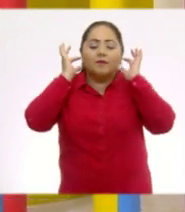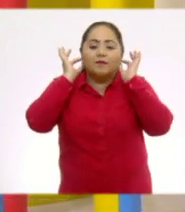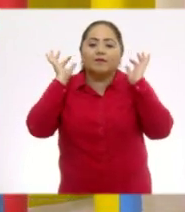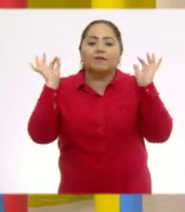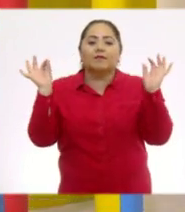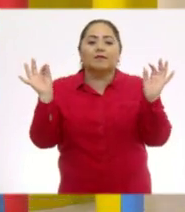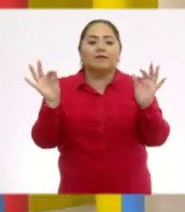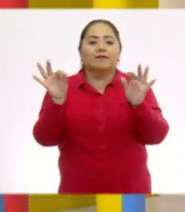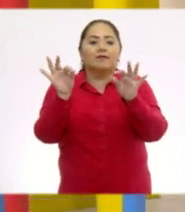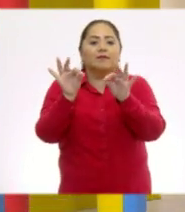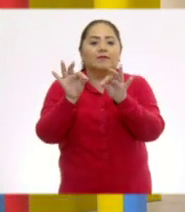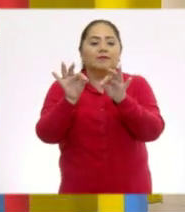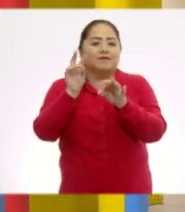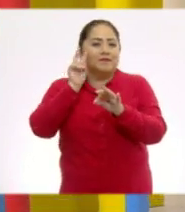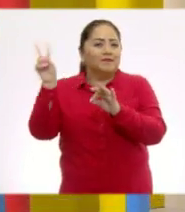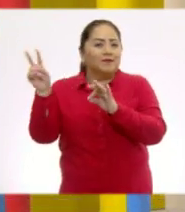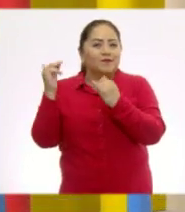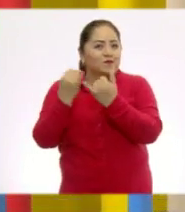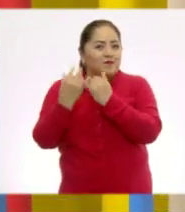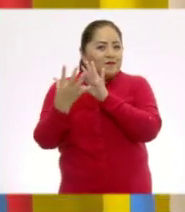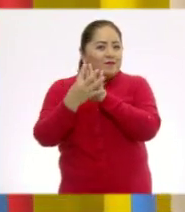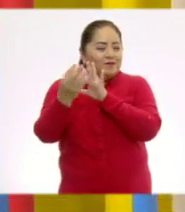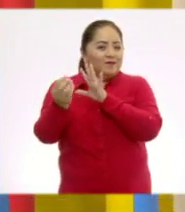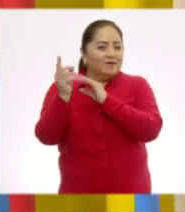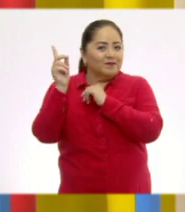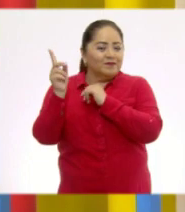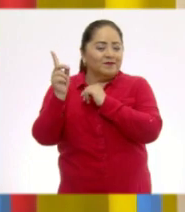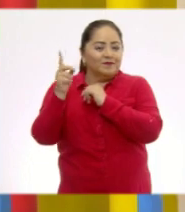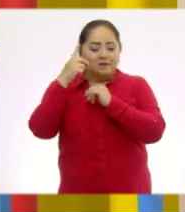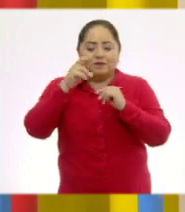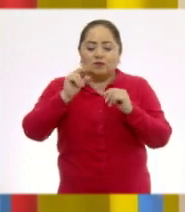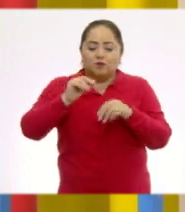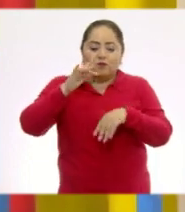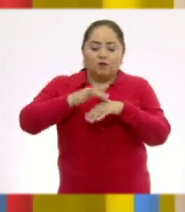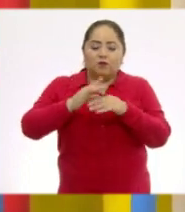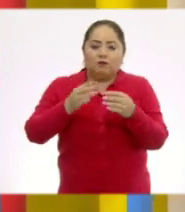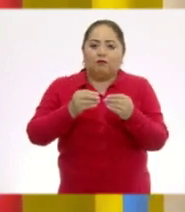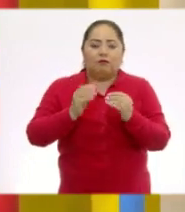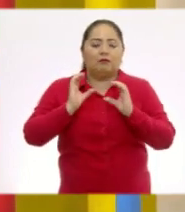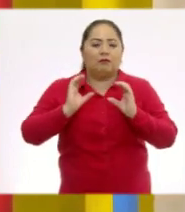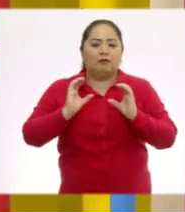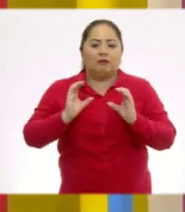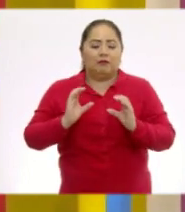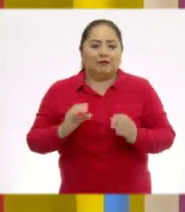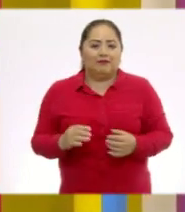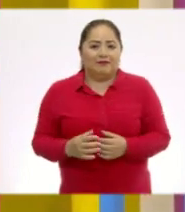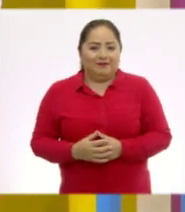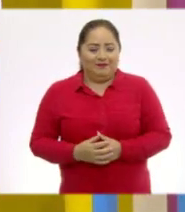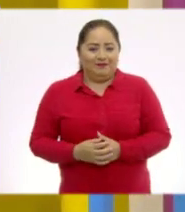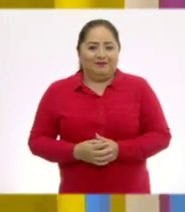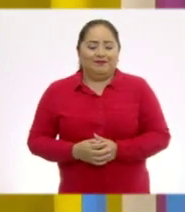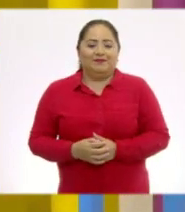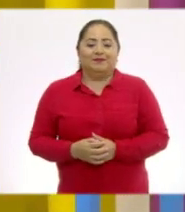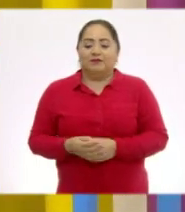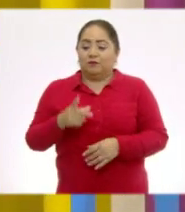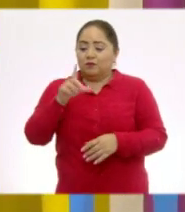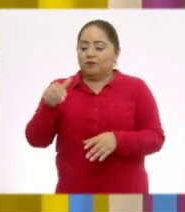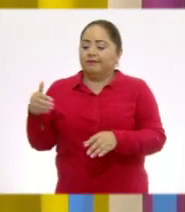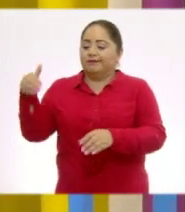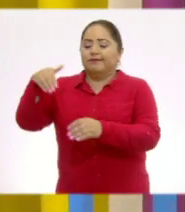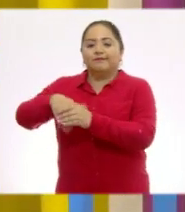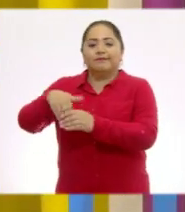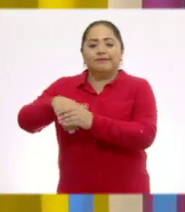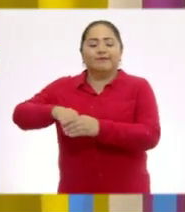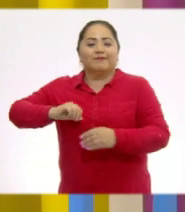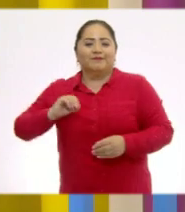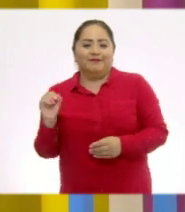orillas y por las orillas lo doblamos y así, sin tocarlo, lo vamos a dejar